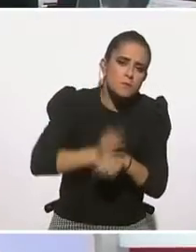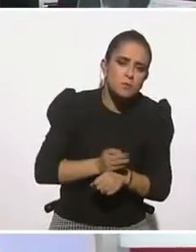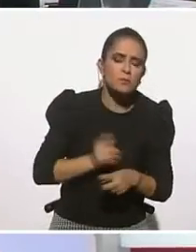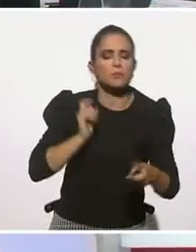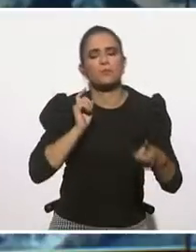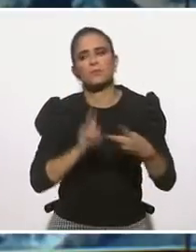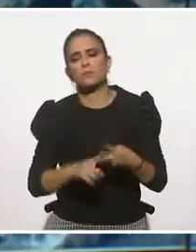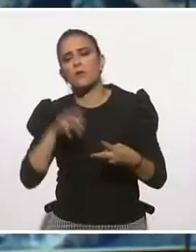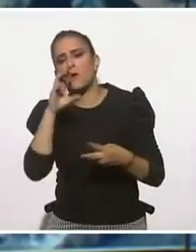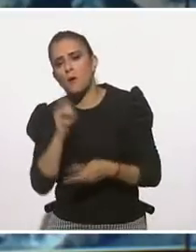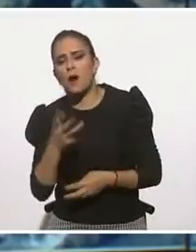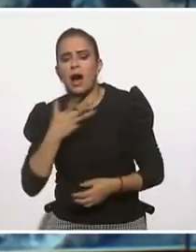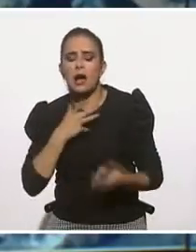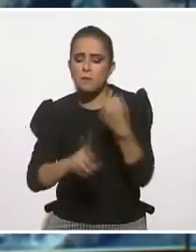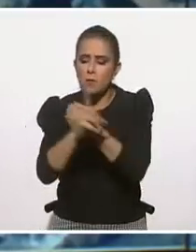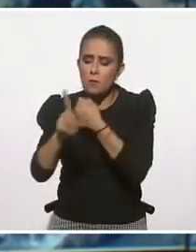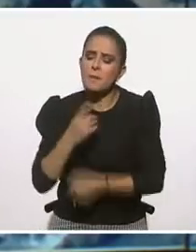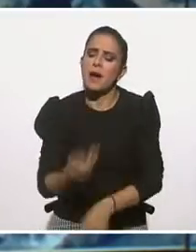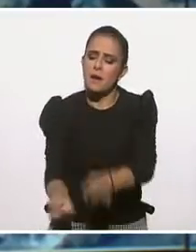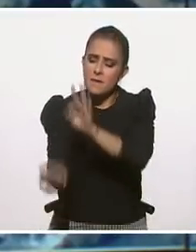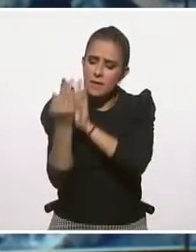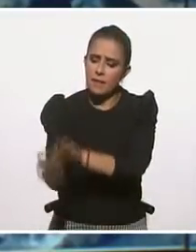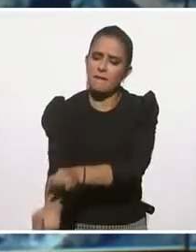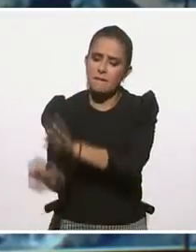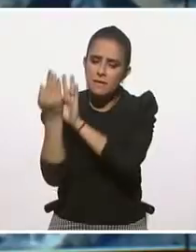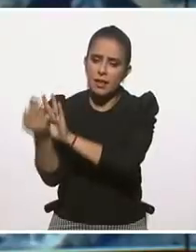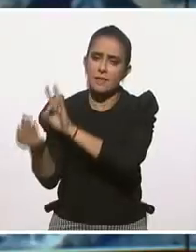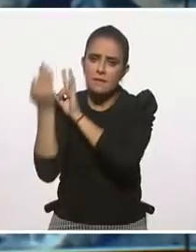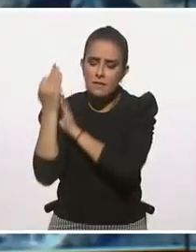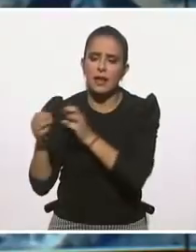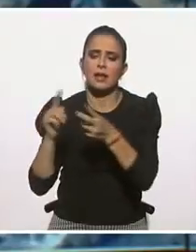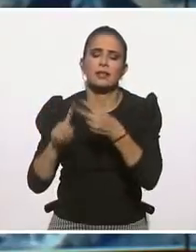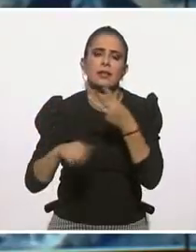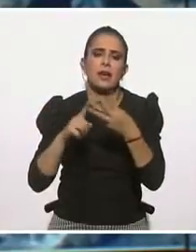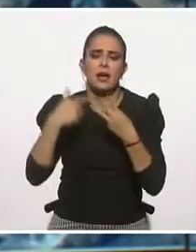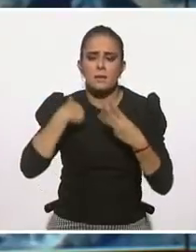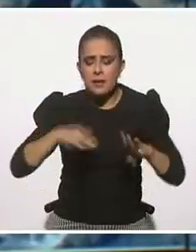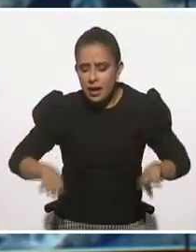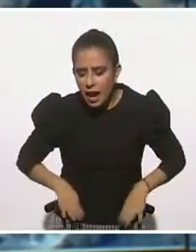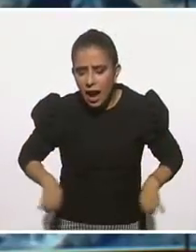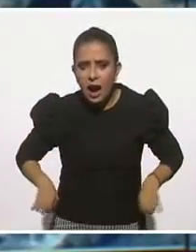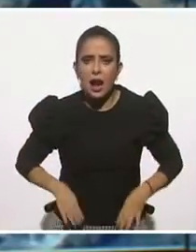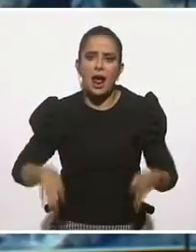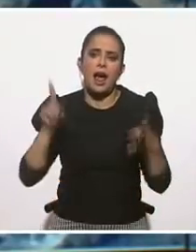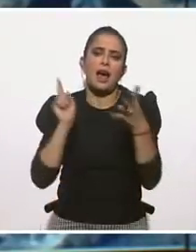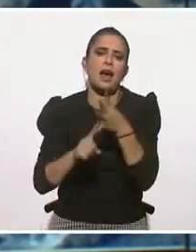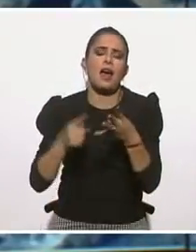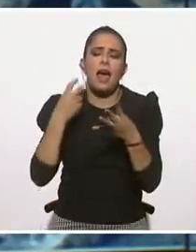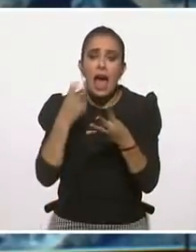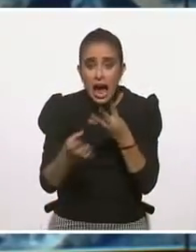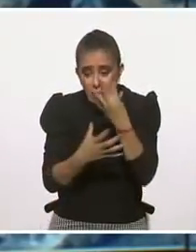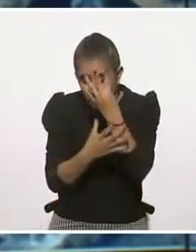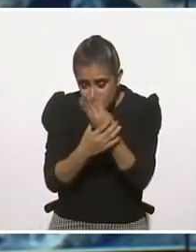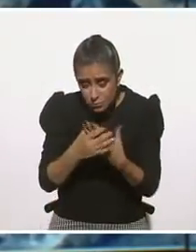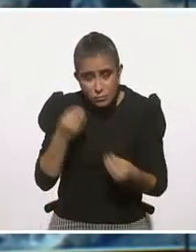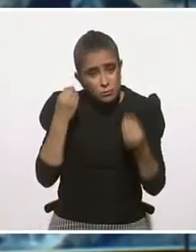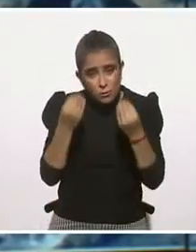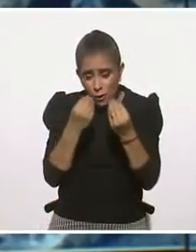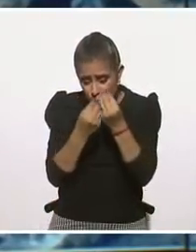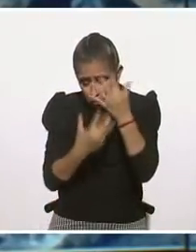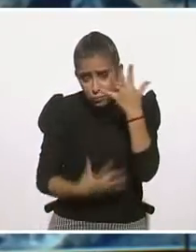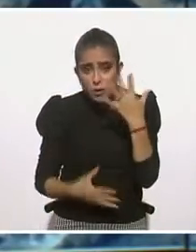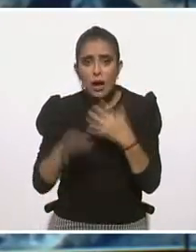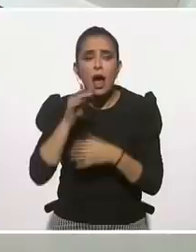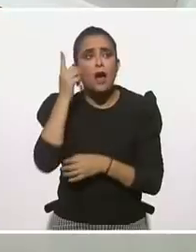afrontar activamente las cosas, ¿no? O sea, simple y sencillamente, te dan un diagnóstico de cualquier cosa y tú dices, bueno, es lo que Dios